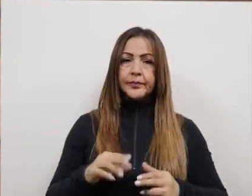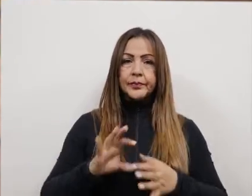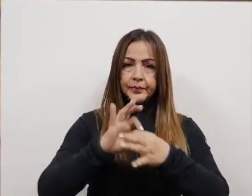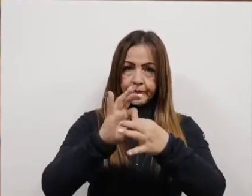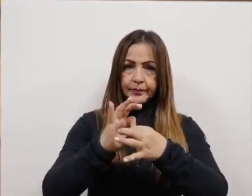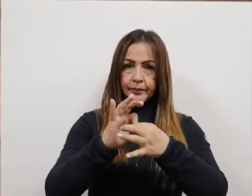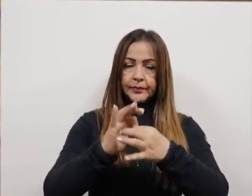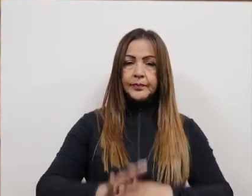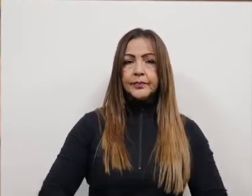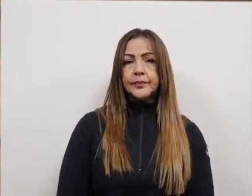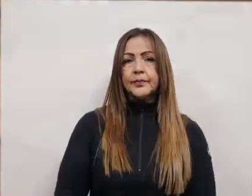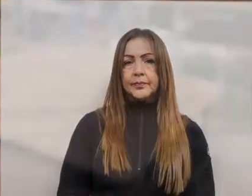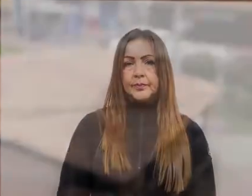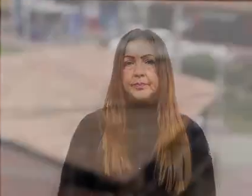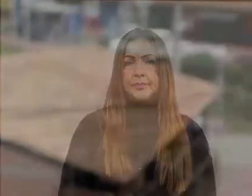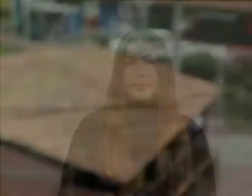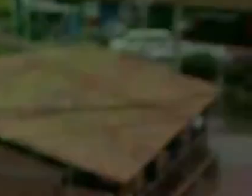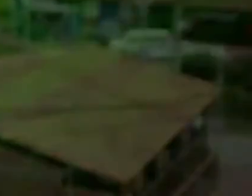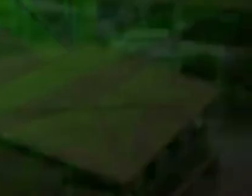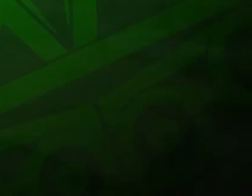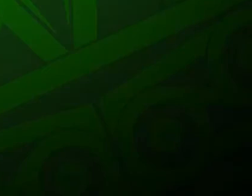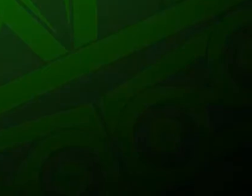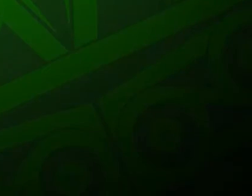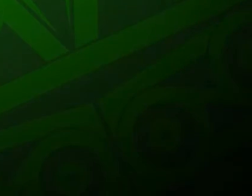para calidad de vida lo construimos entre todos.